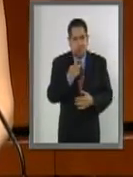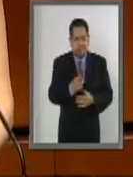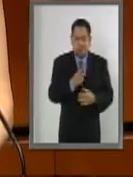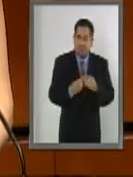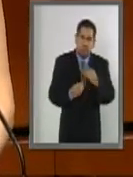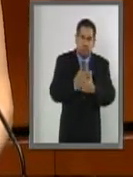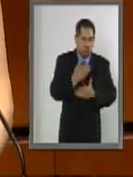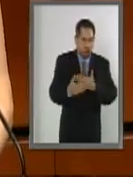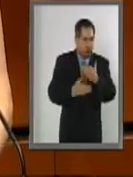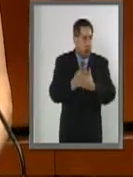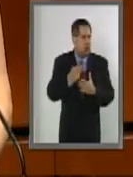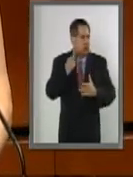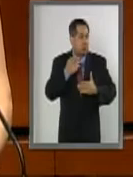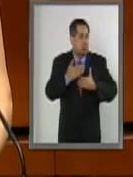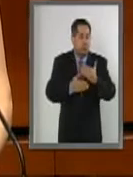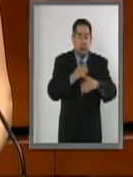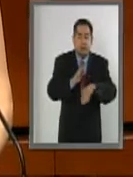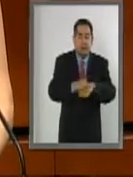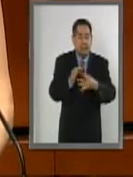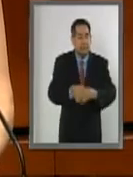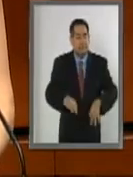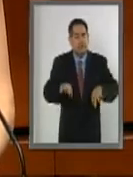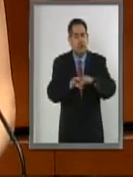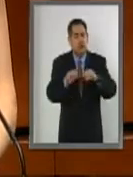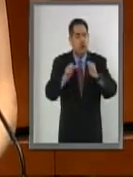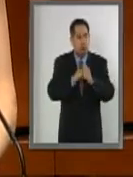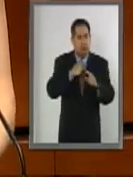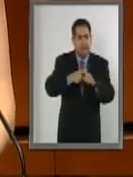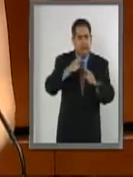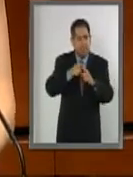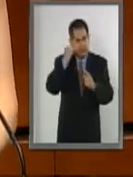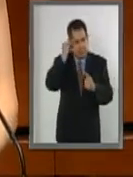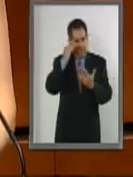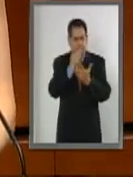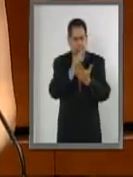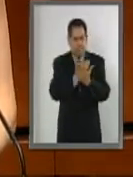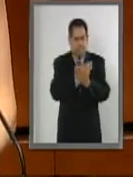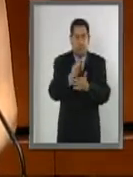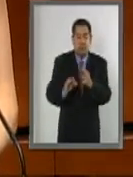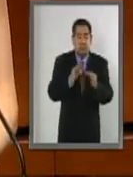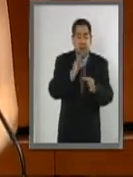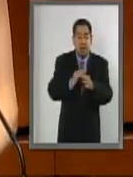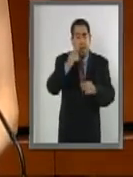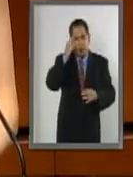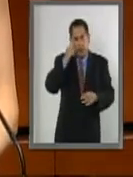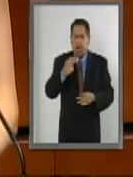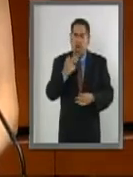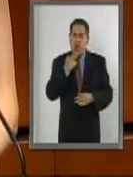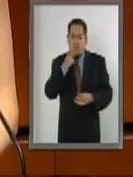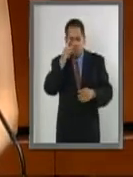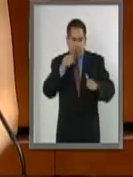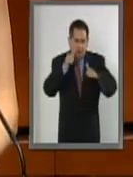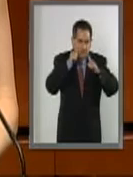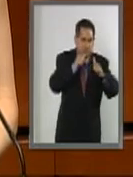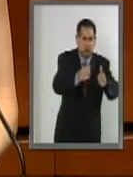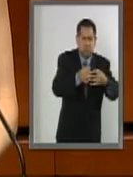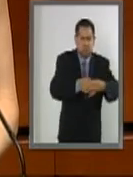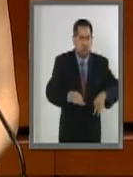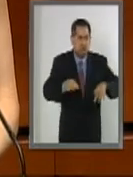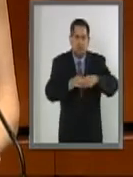impulso político debe ir acompañado de los instrumentos legales que permitan darle mucho mayor